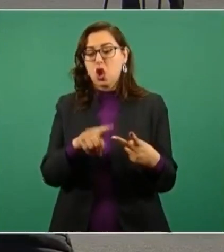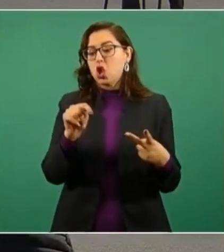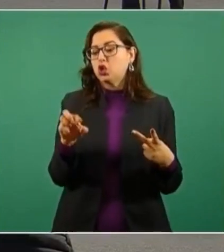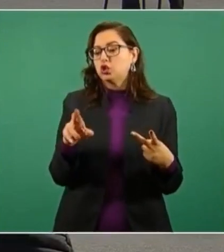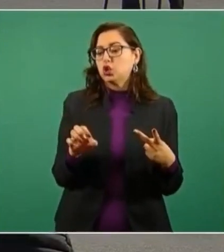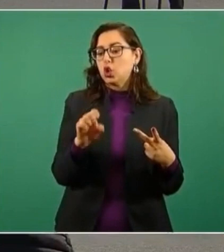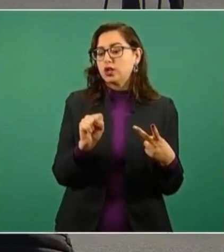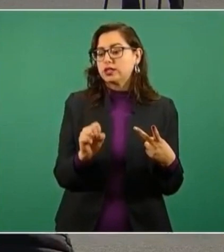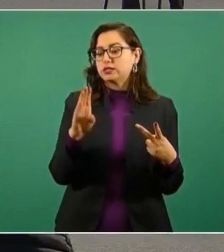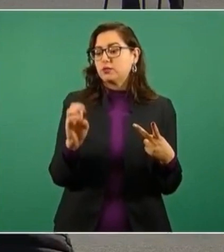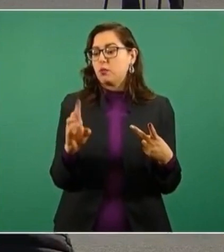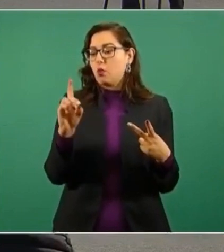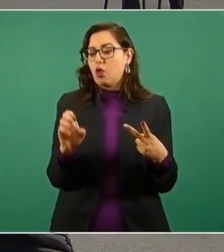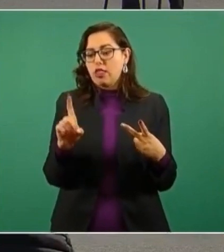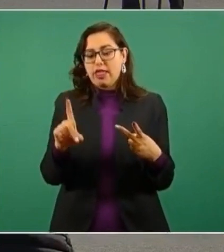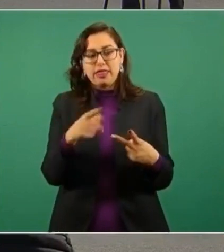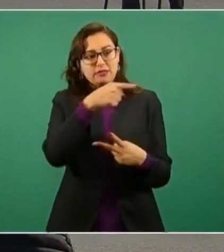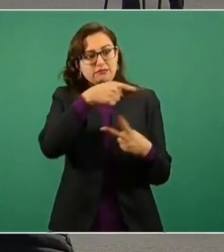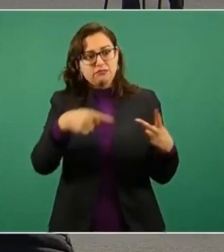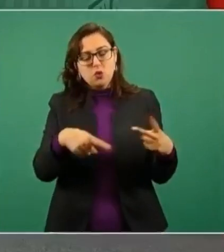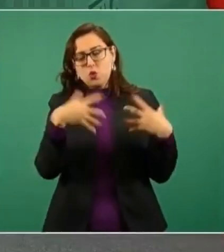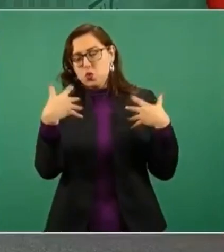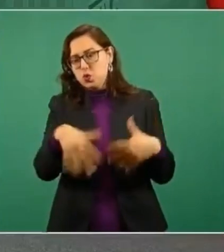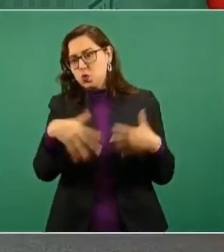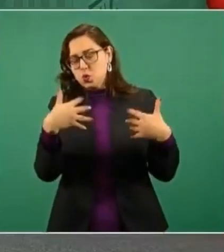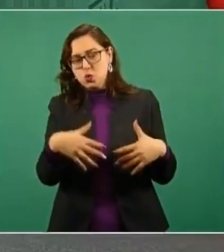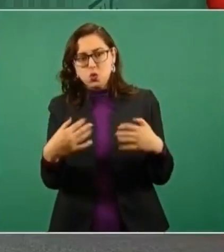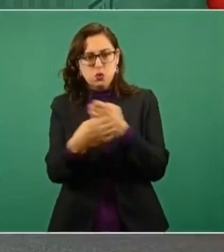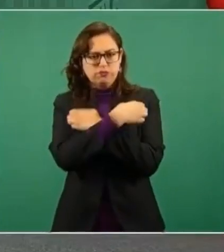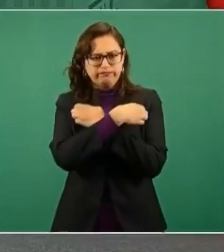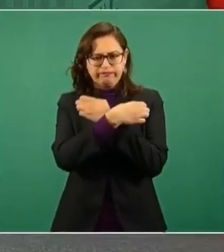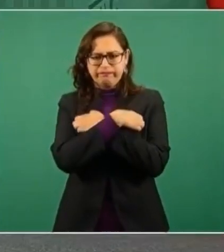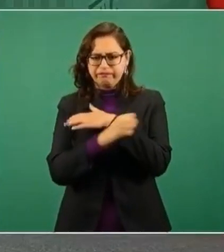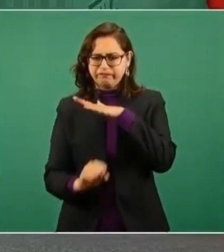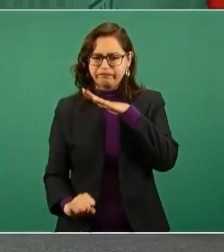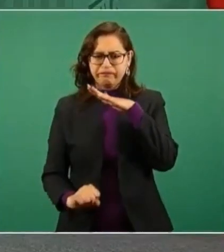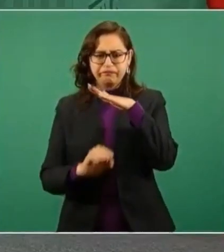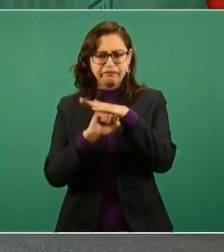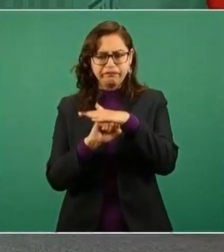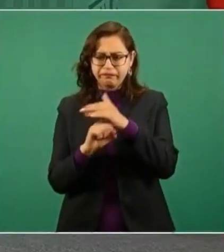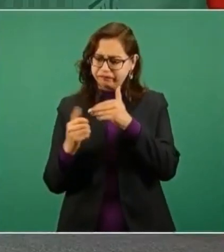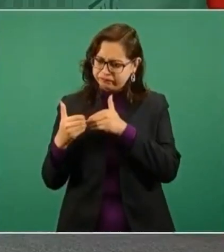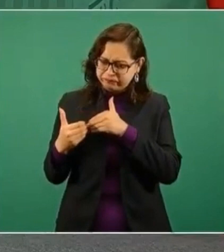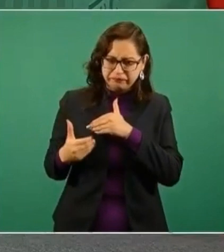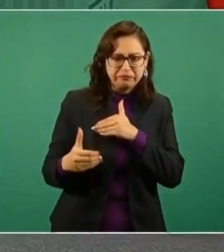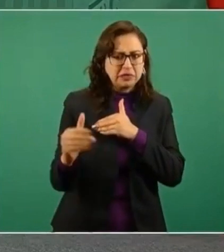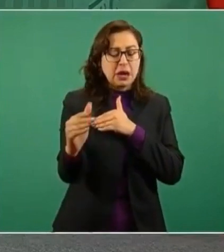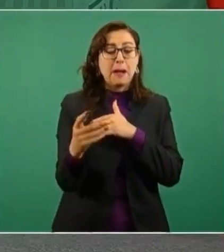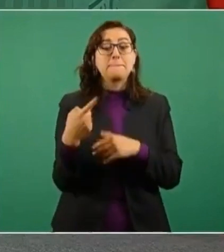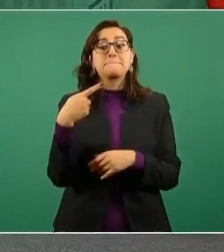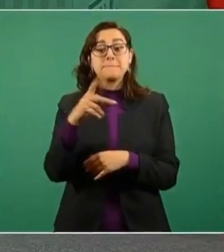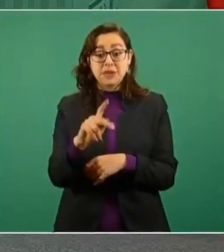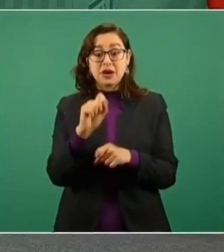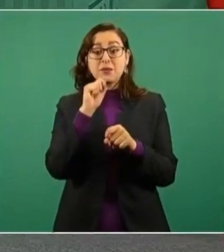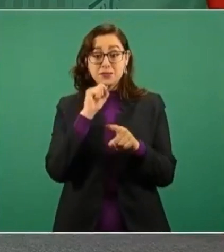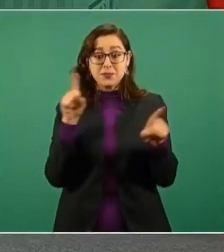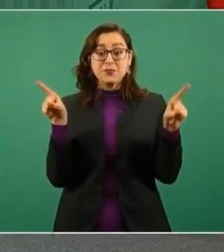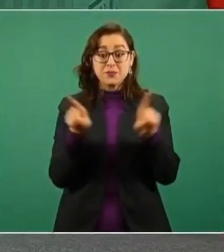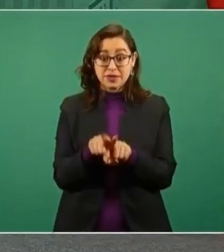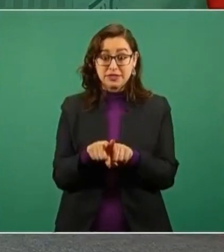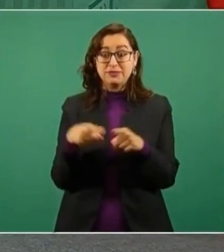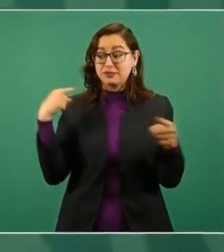y conformaron la identidad de nuestro pueblo. Pero también en estos 100 años hemos presenciado la